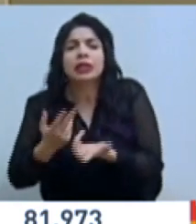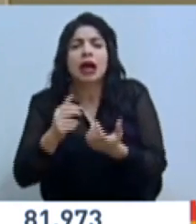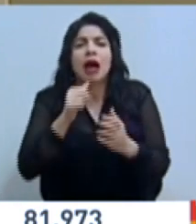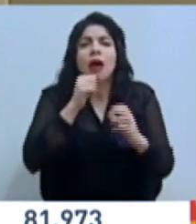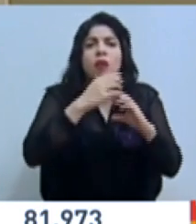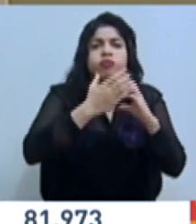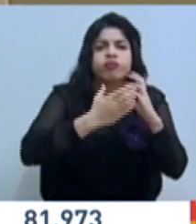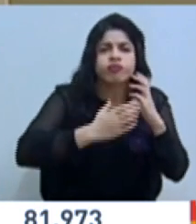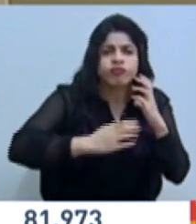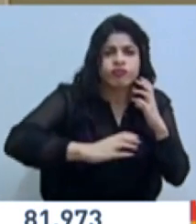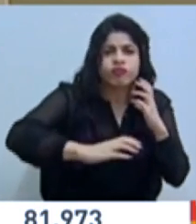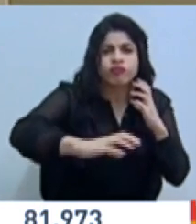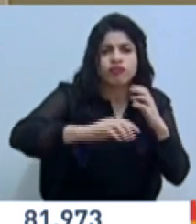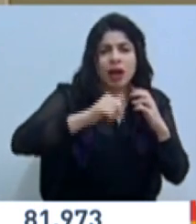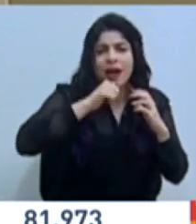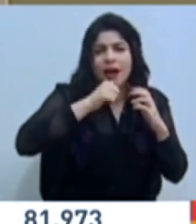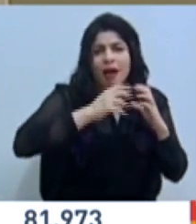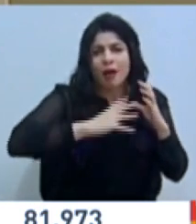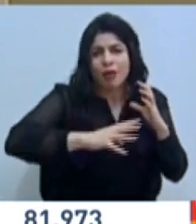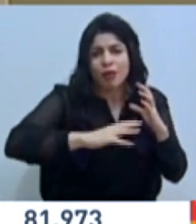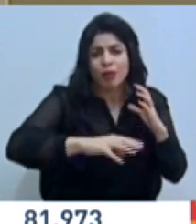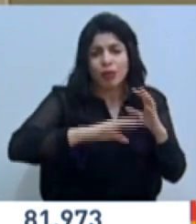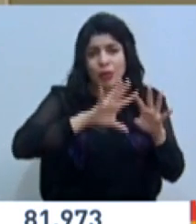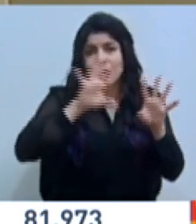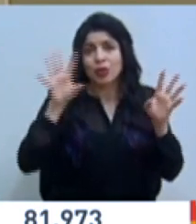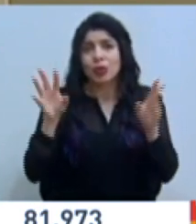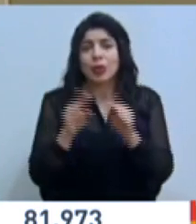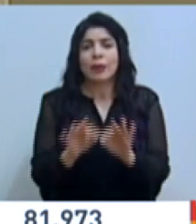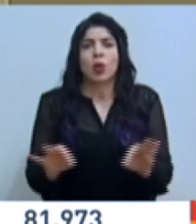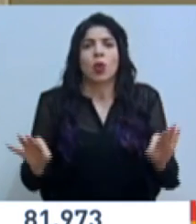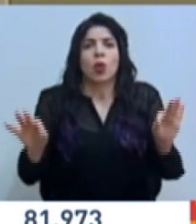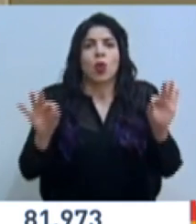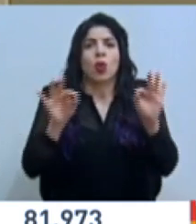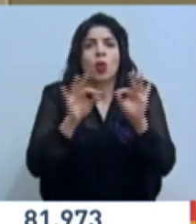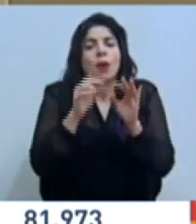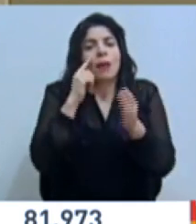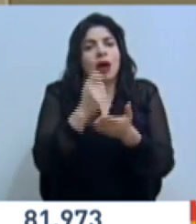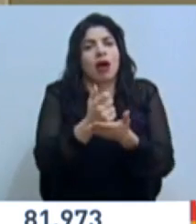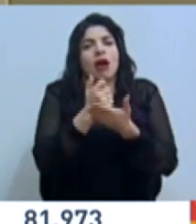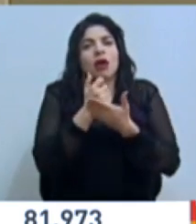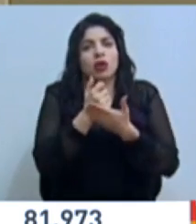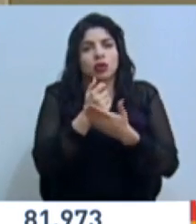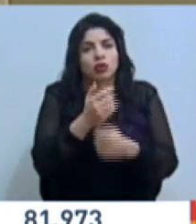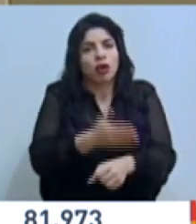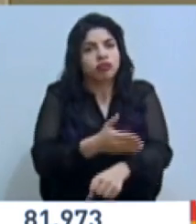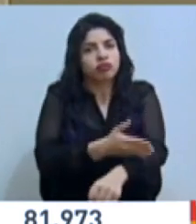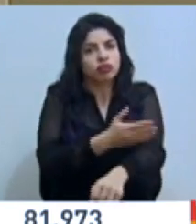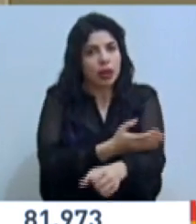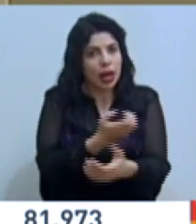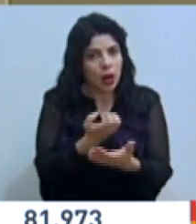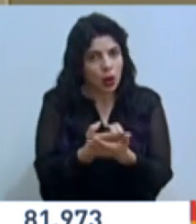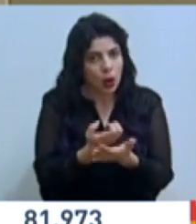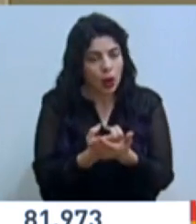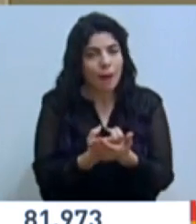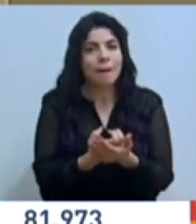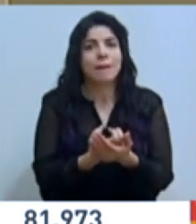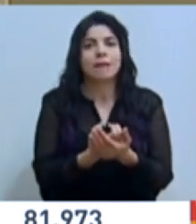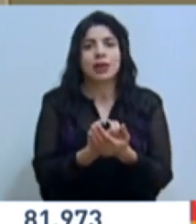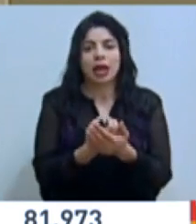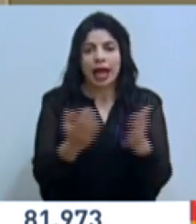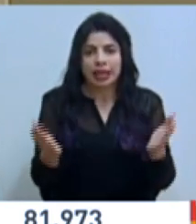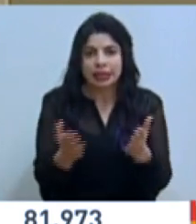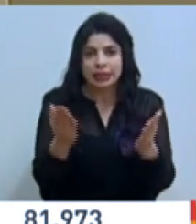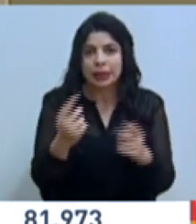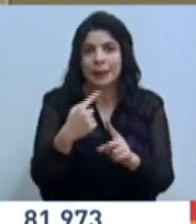alcantarillados, todos estos muy relevantes para poder garantizar recuperación económica, crecimiento potencial